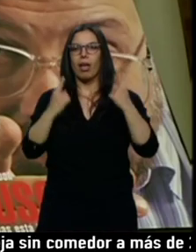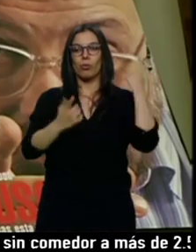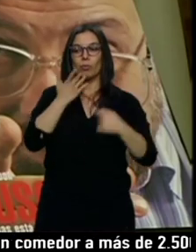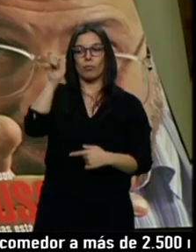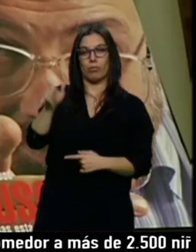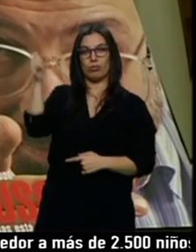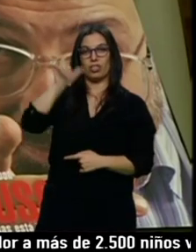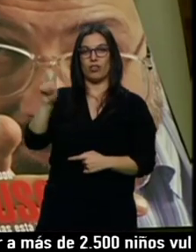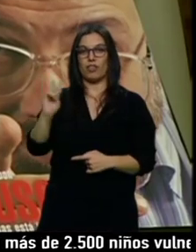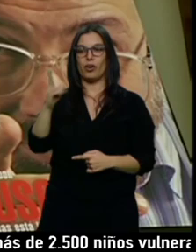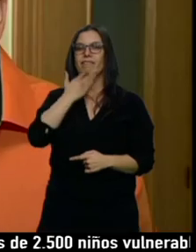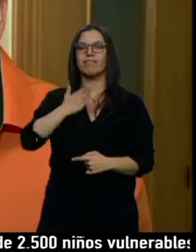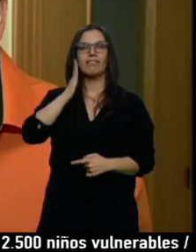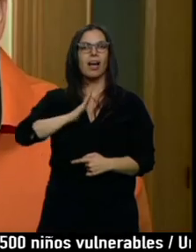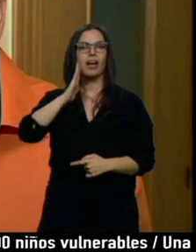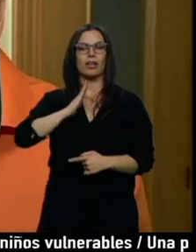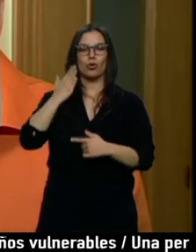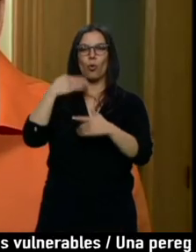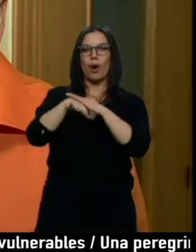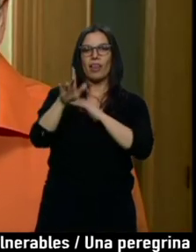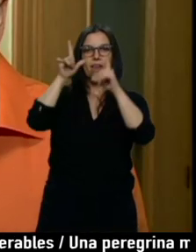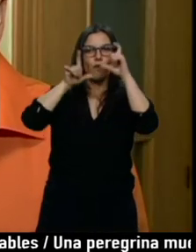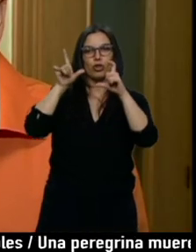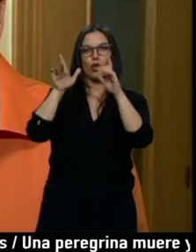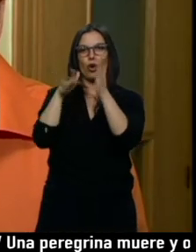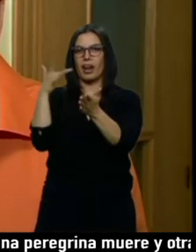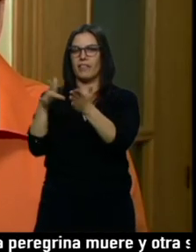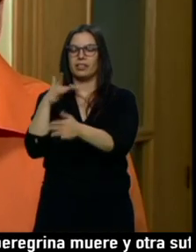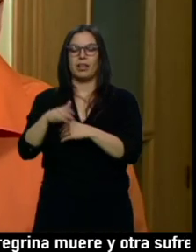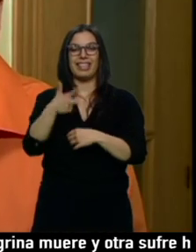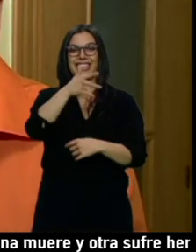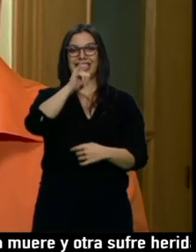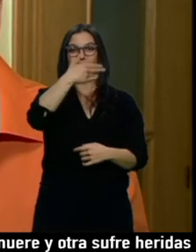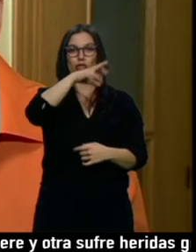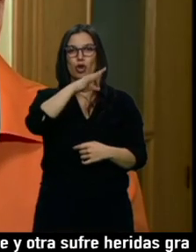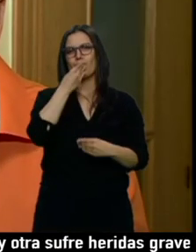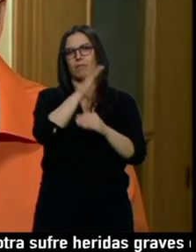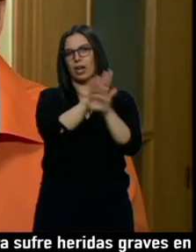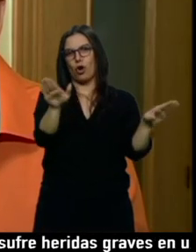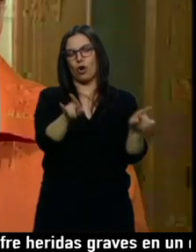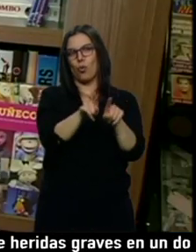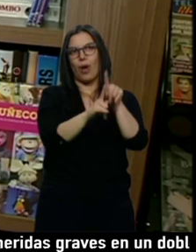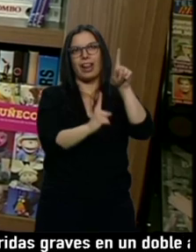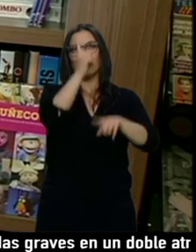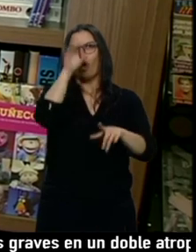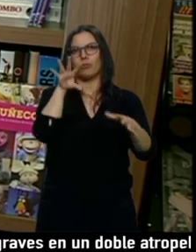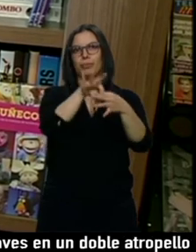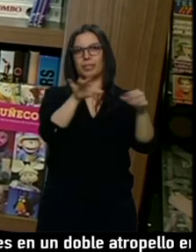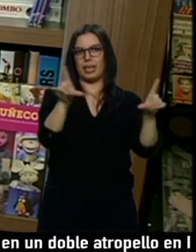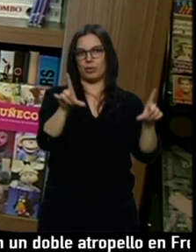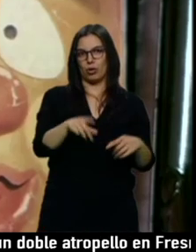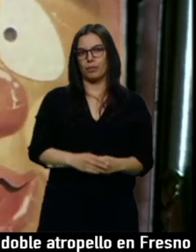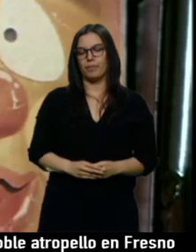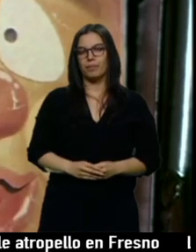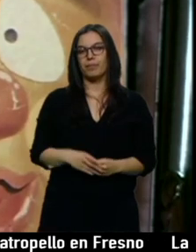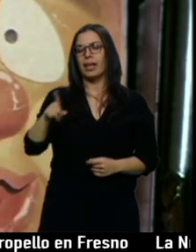desde fotografías hasta revistas. Chicho lo más, prácticamente Dios se puede decir en el mundo televisivo. Tanta es su devoción por